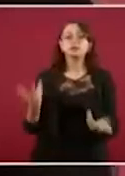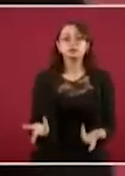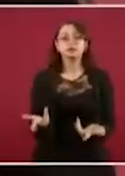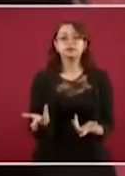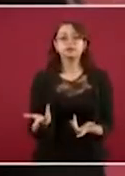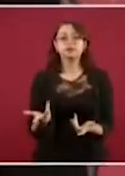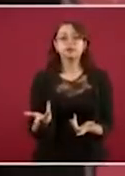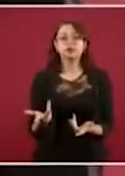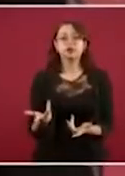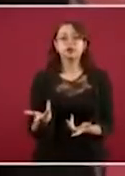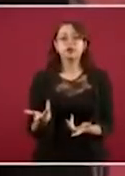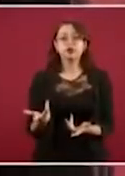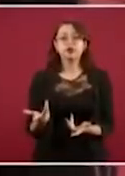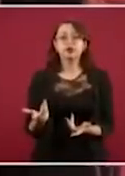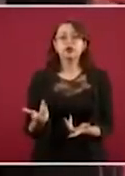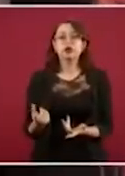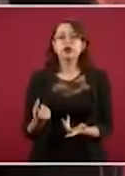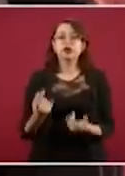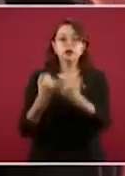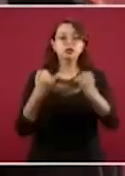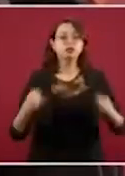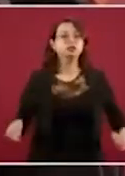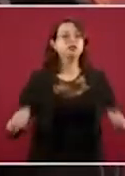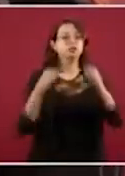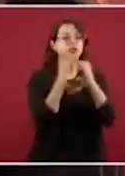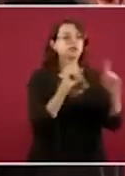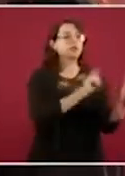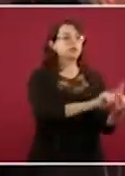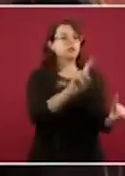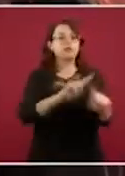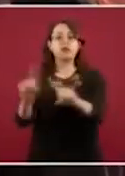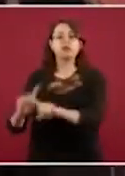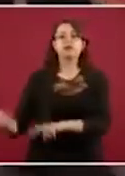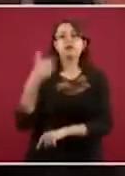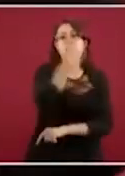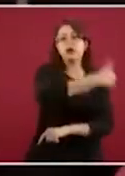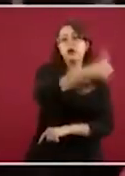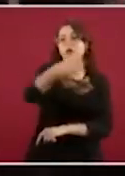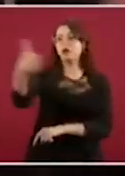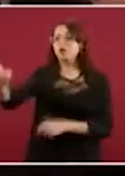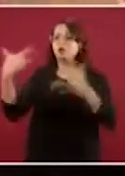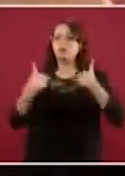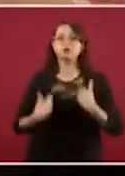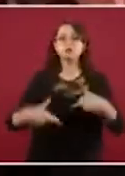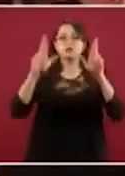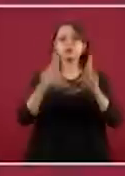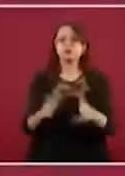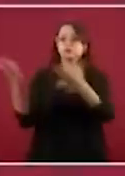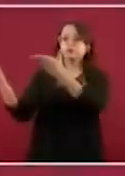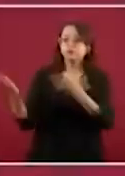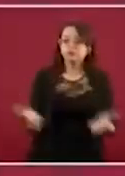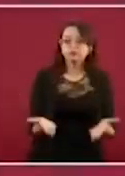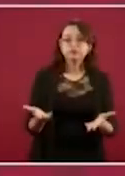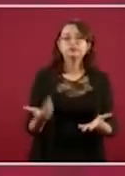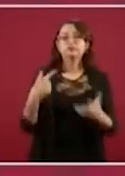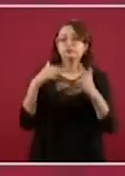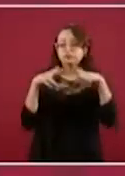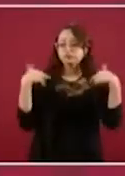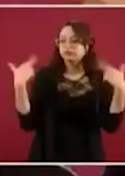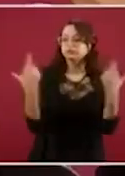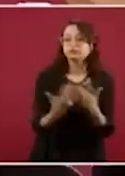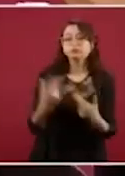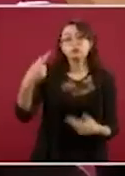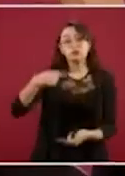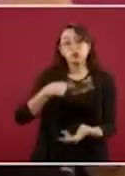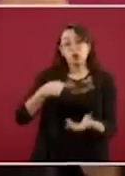con un representante de cada una de las dependencias para decirles, miren, esto es lo que te he enviado, esto es lo que me has contestado,